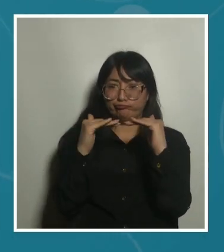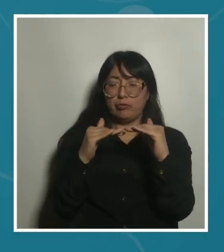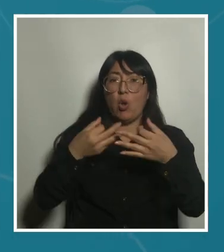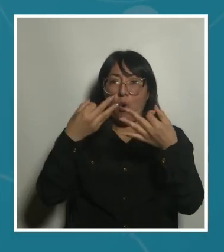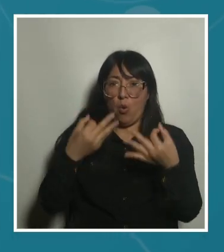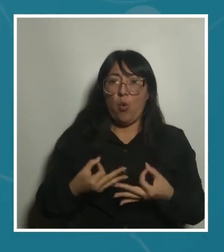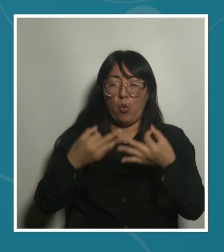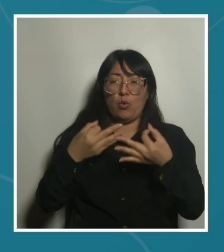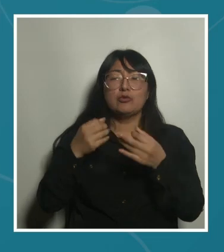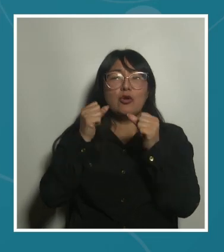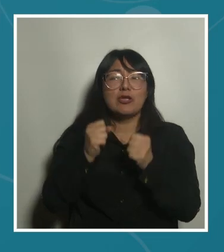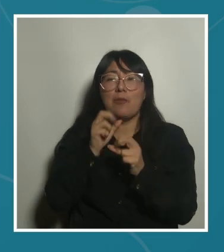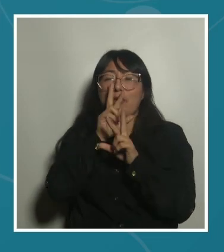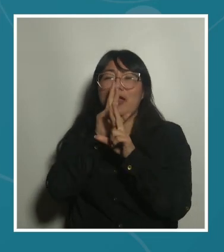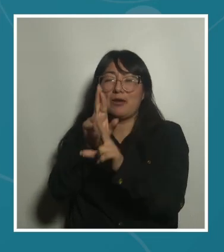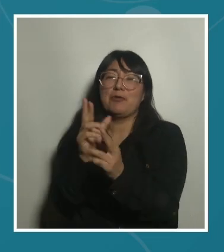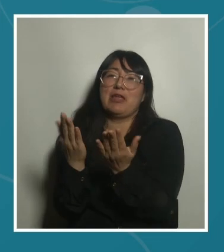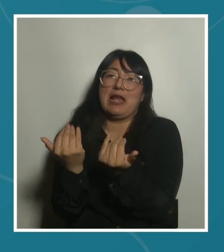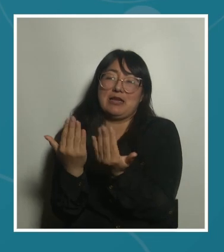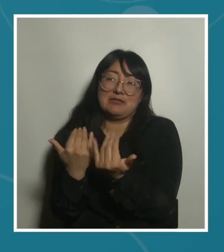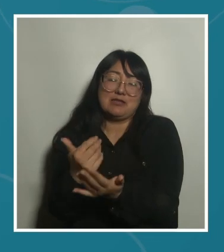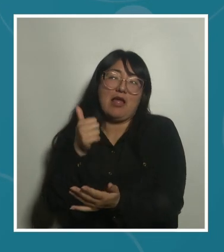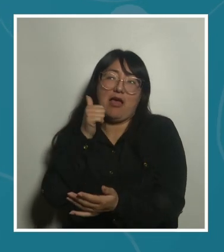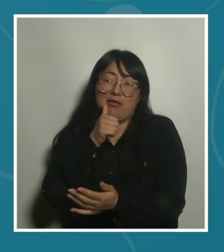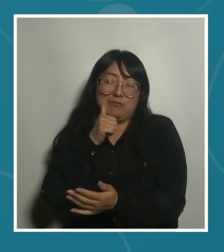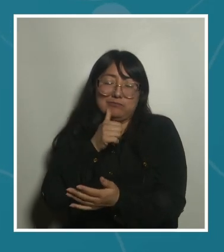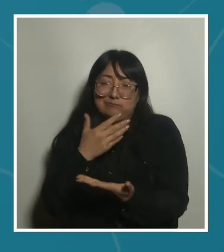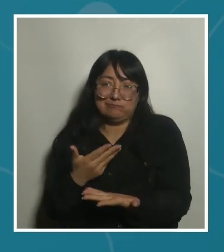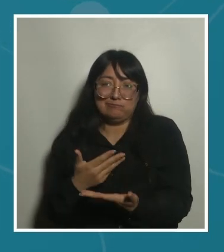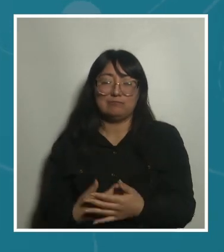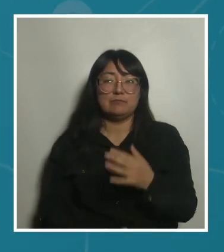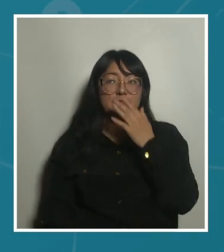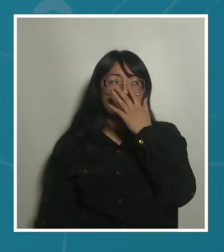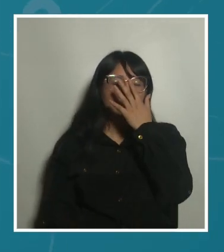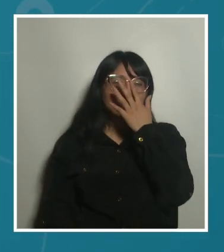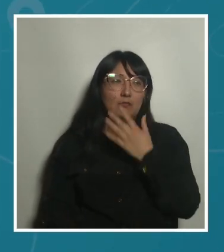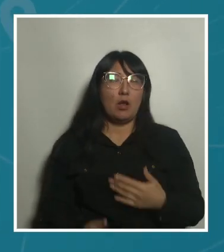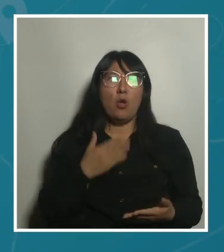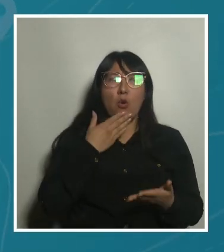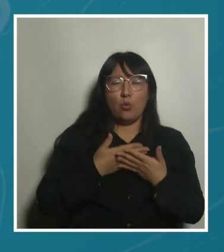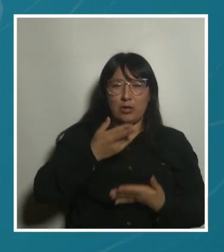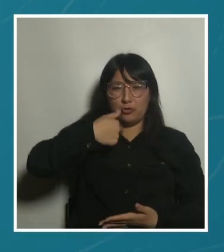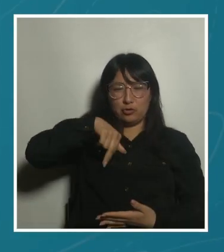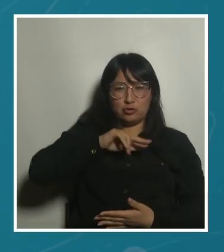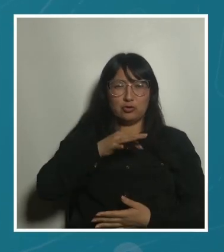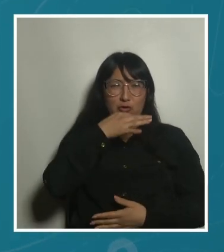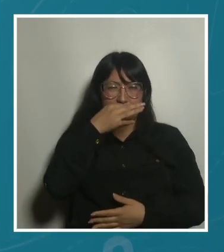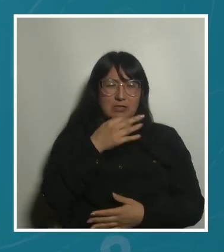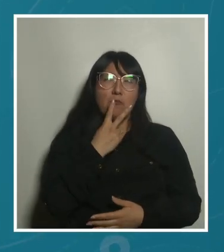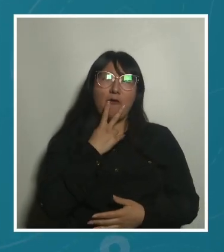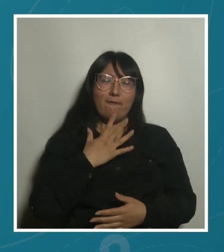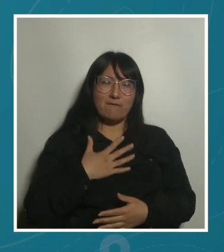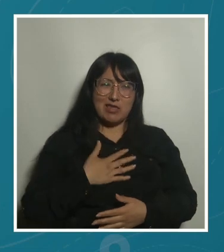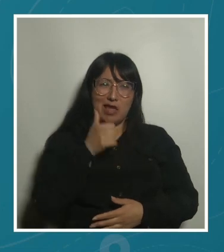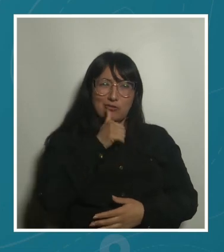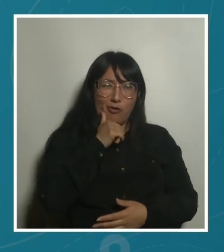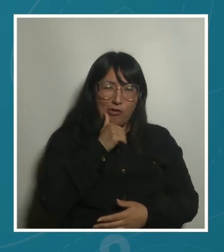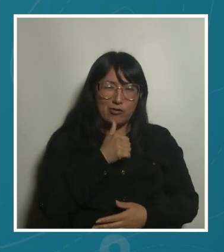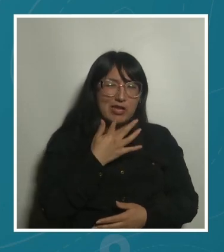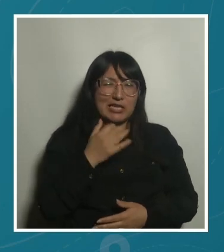respuesta realmente a estas necesidades de la vida cotidiana. Cuando hablamos de vida cotidiana, que es un concepto